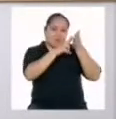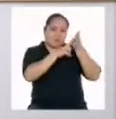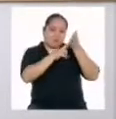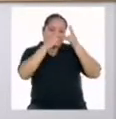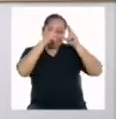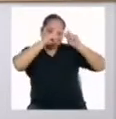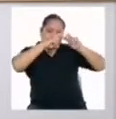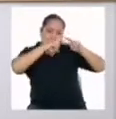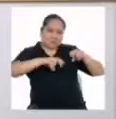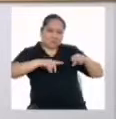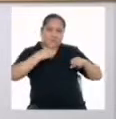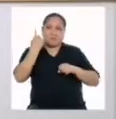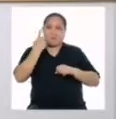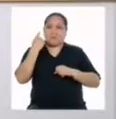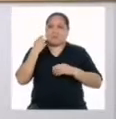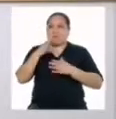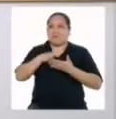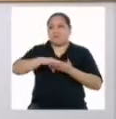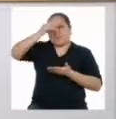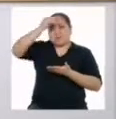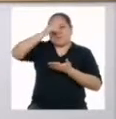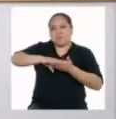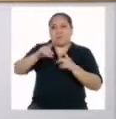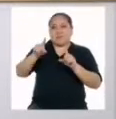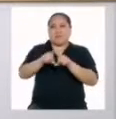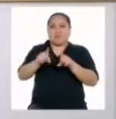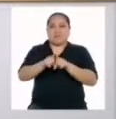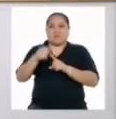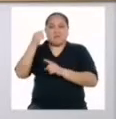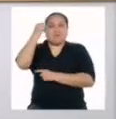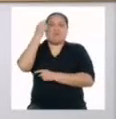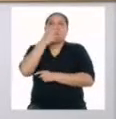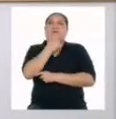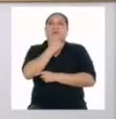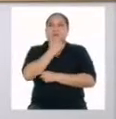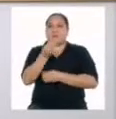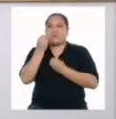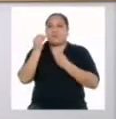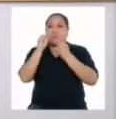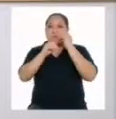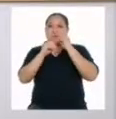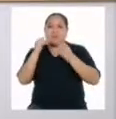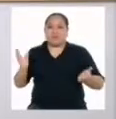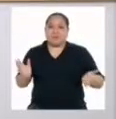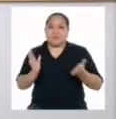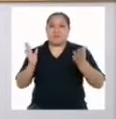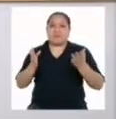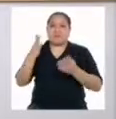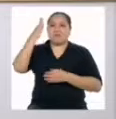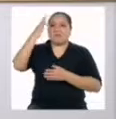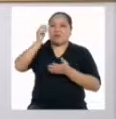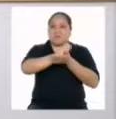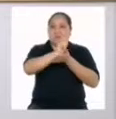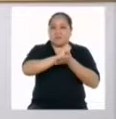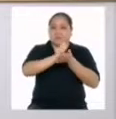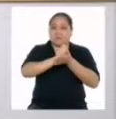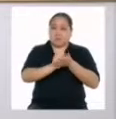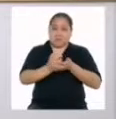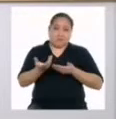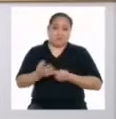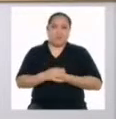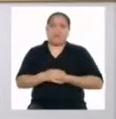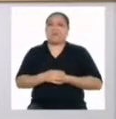lectura y el análisis no solo estamos aprendiendo, sino también pensando cómo podemos potenciar nuestro futuro texto?